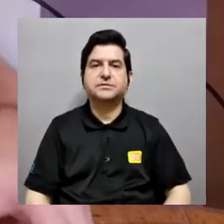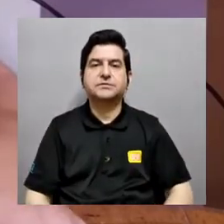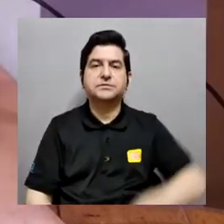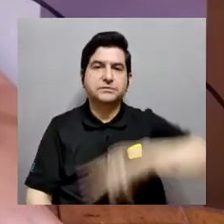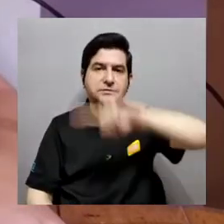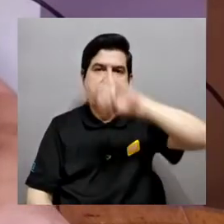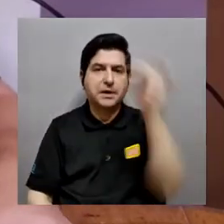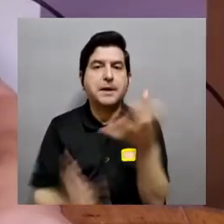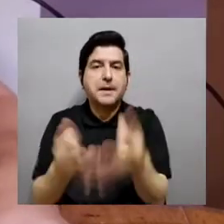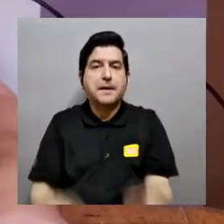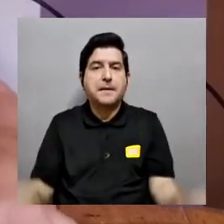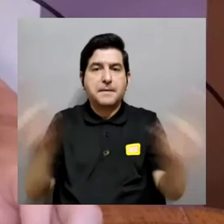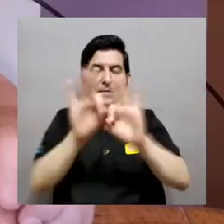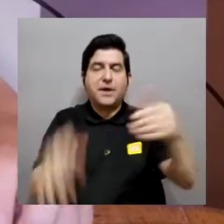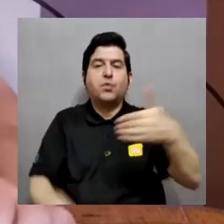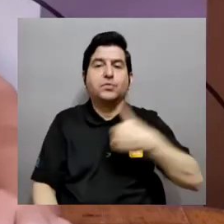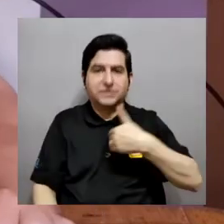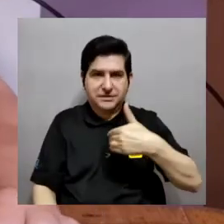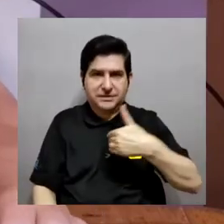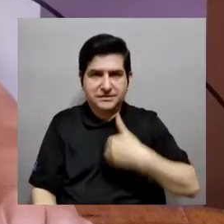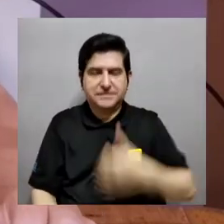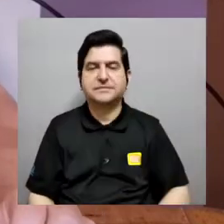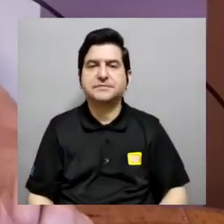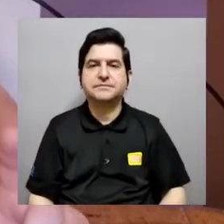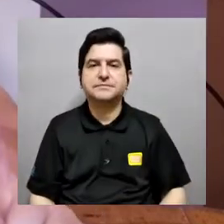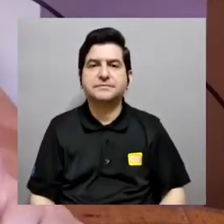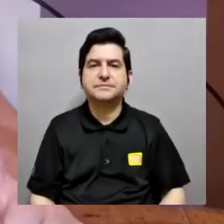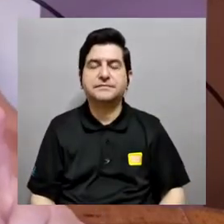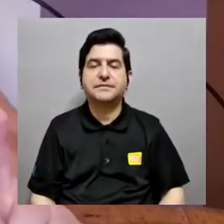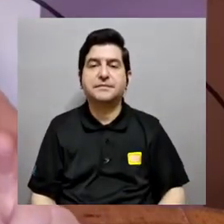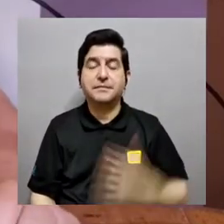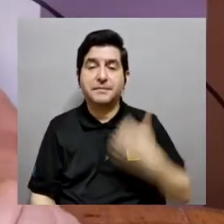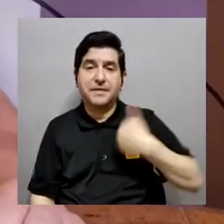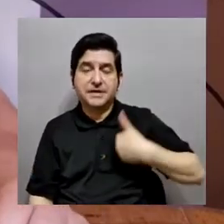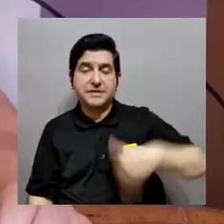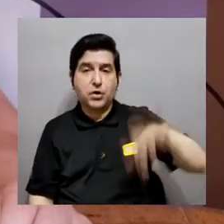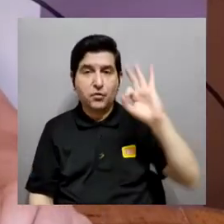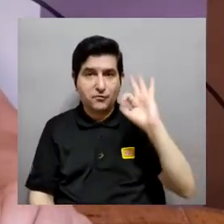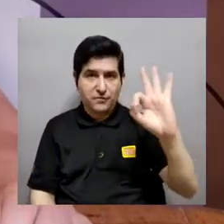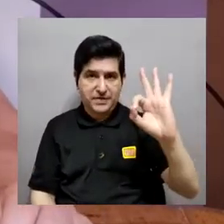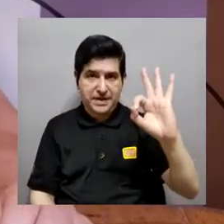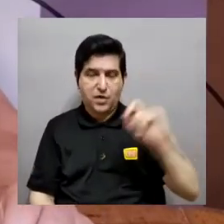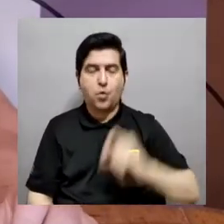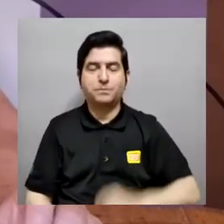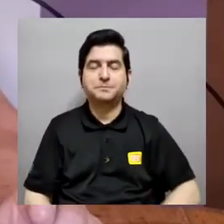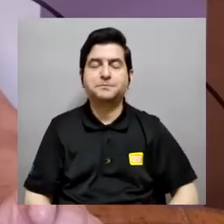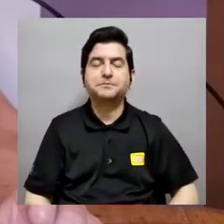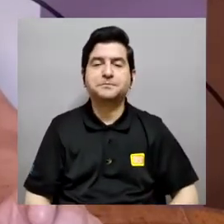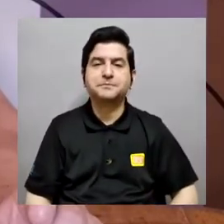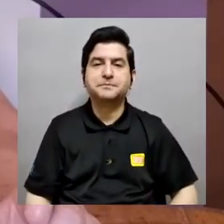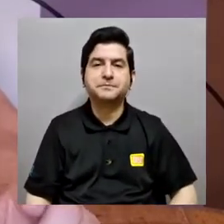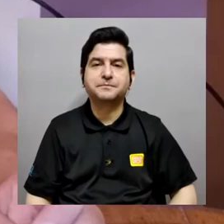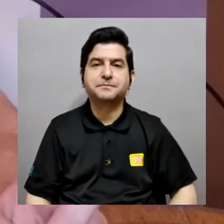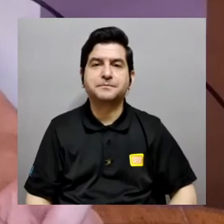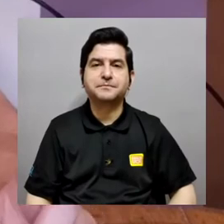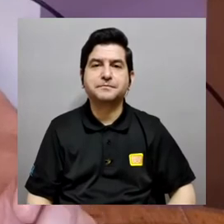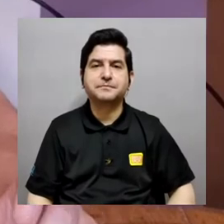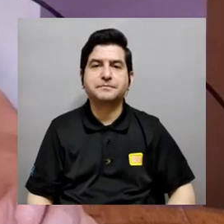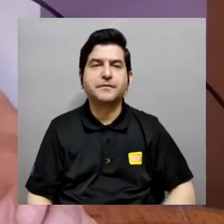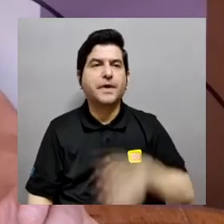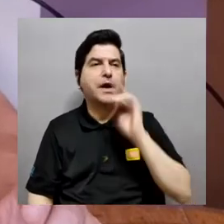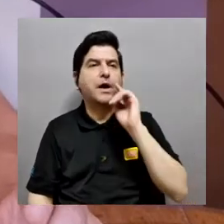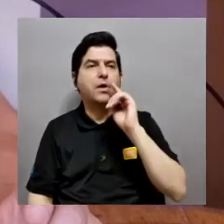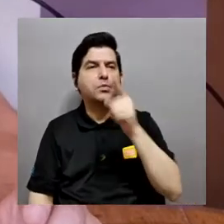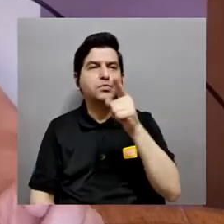con los científicos verdad entonces una pregunta importante que tenemos por acá es para Federico